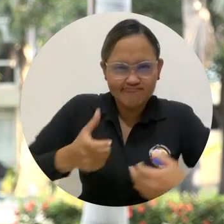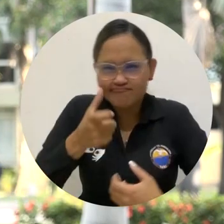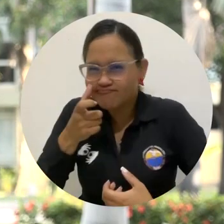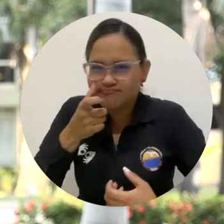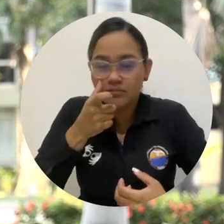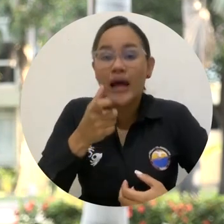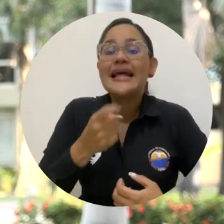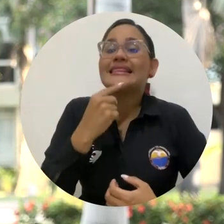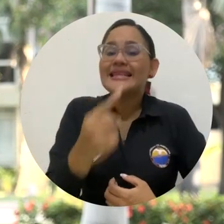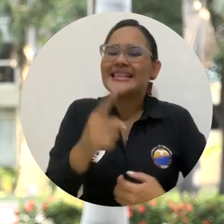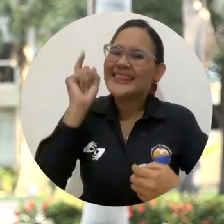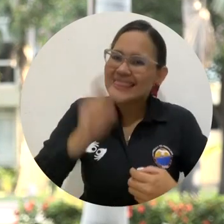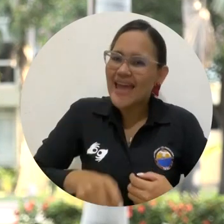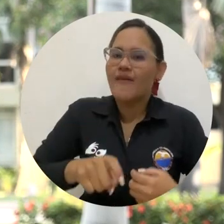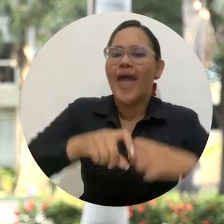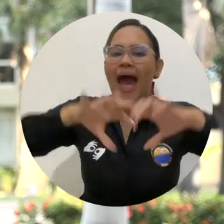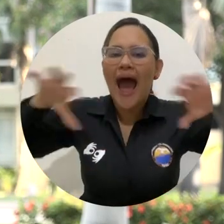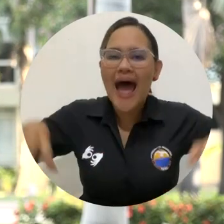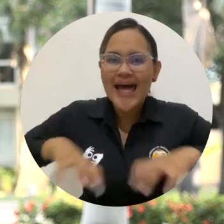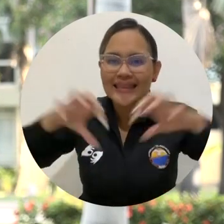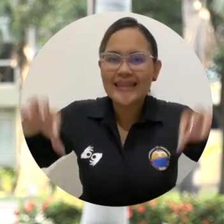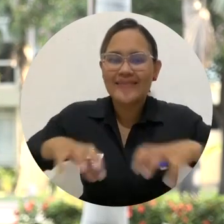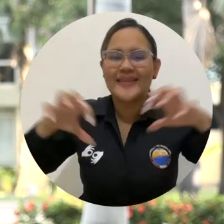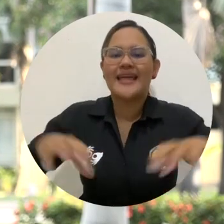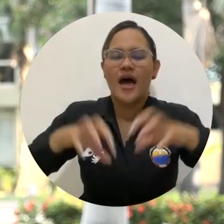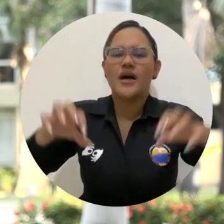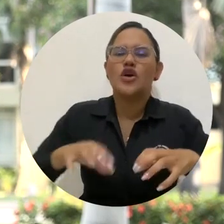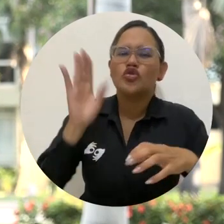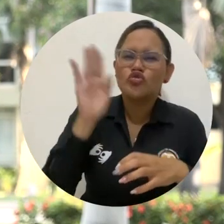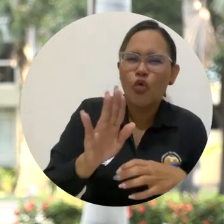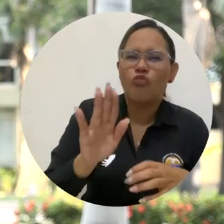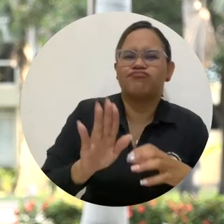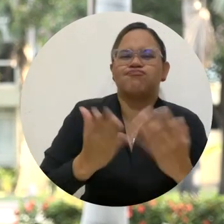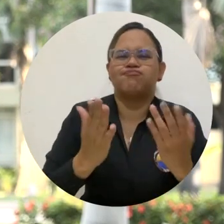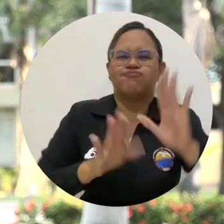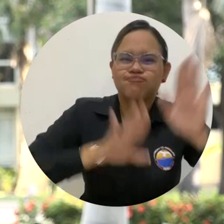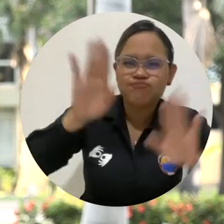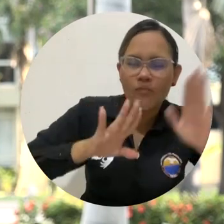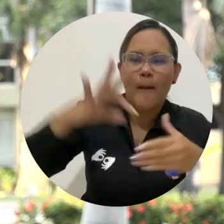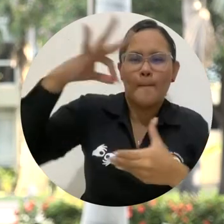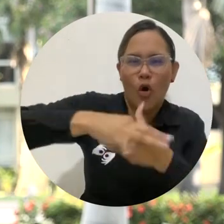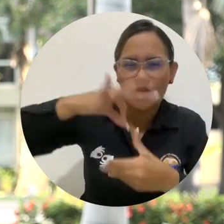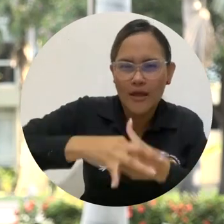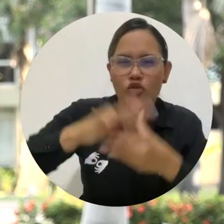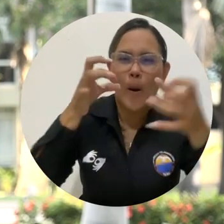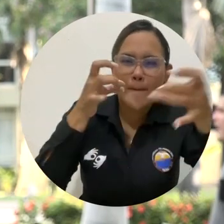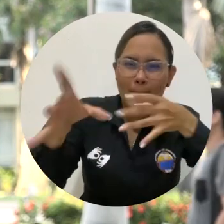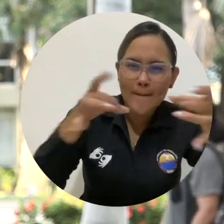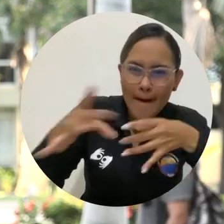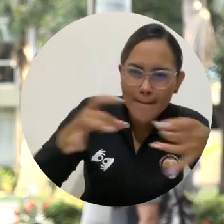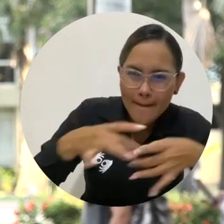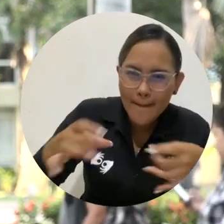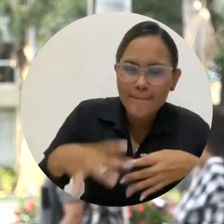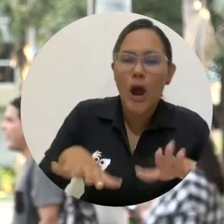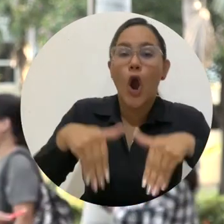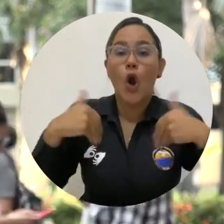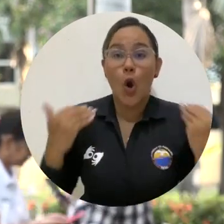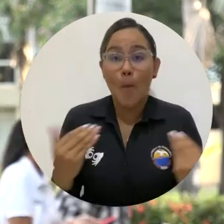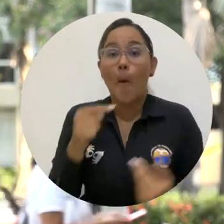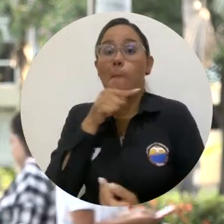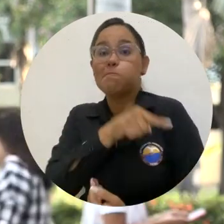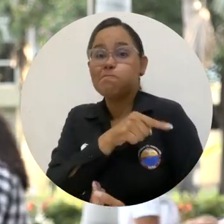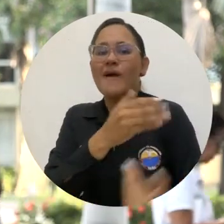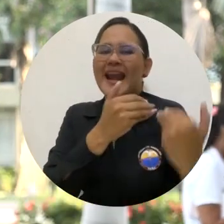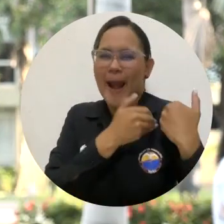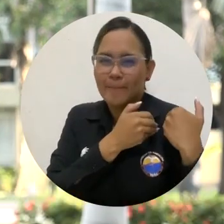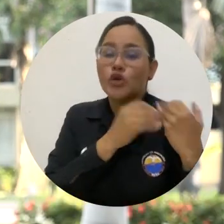definir las actividades específicas de cada proceso de elección o de consulta, el cronograma para la realización